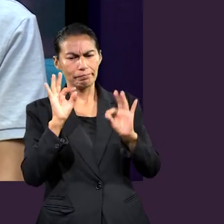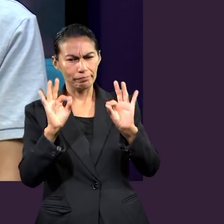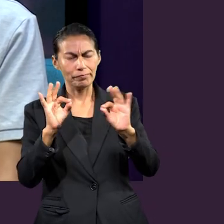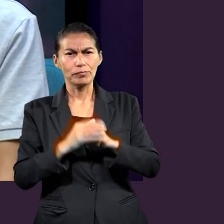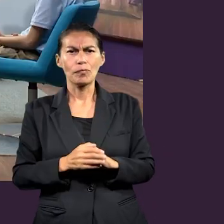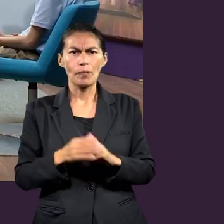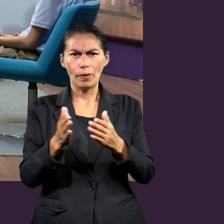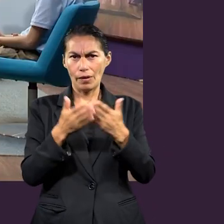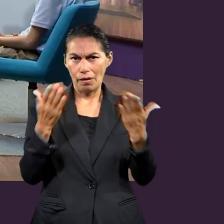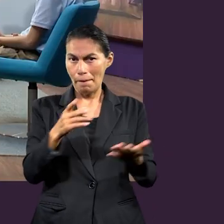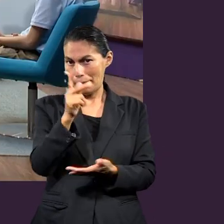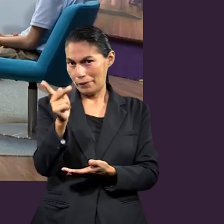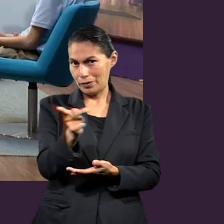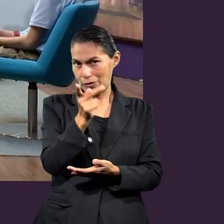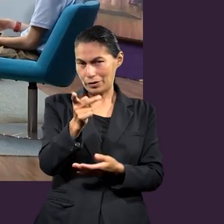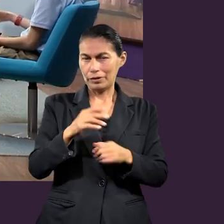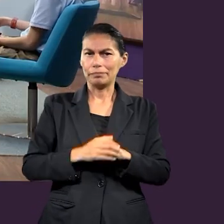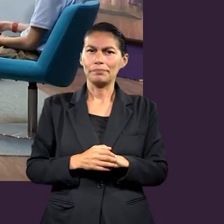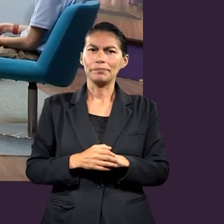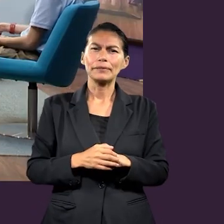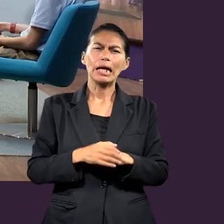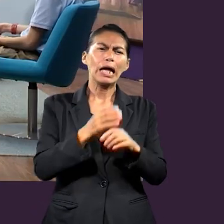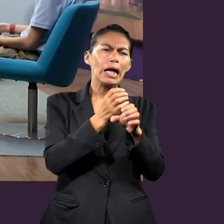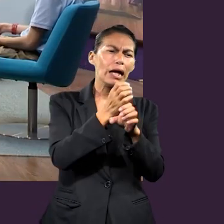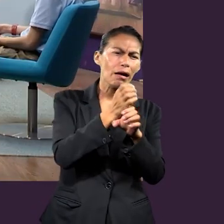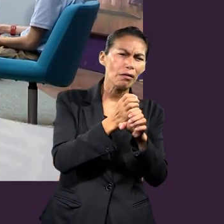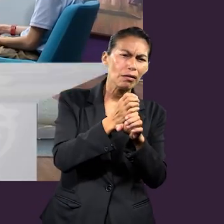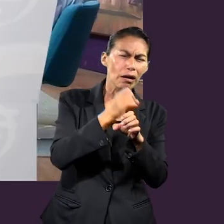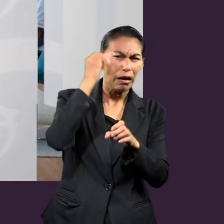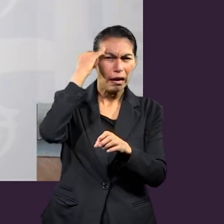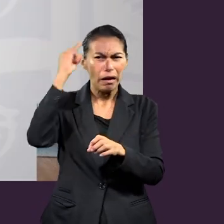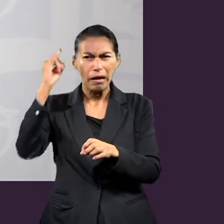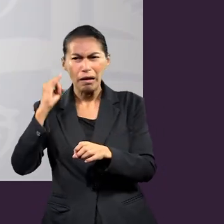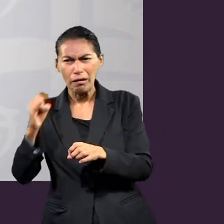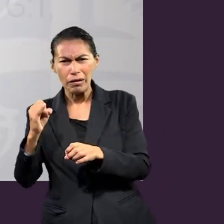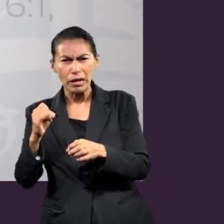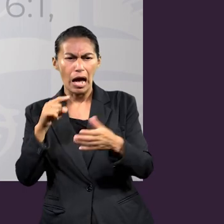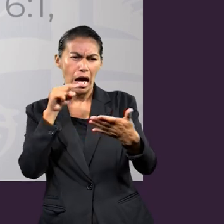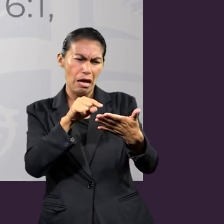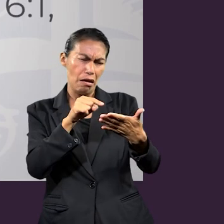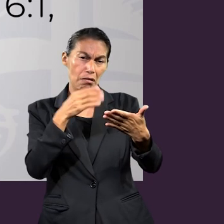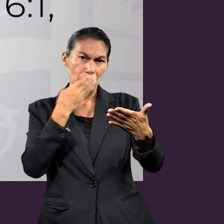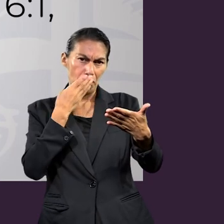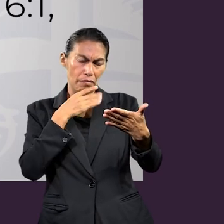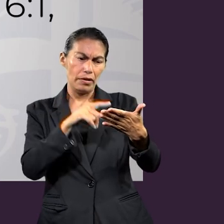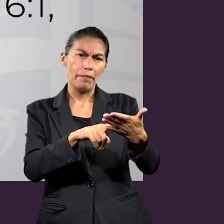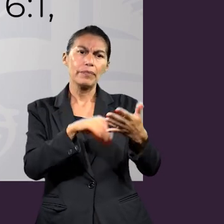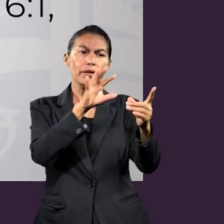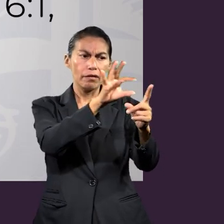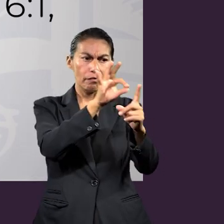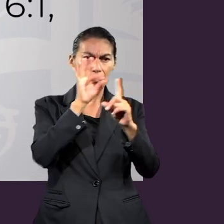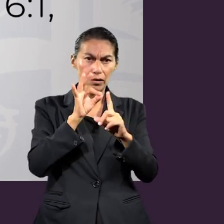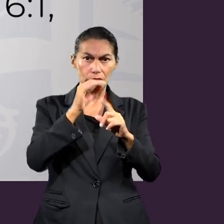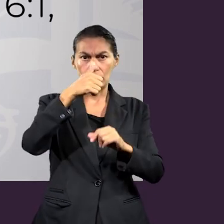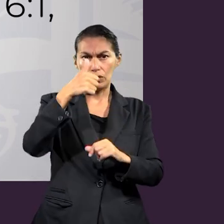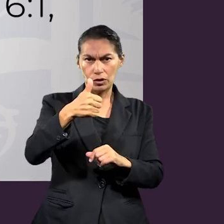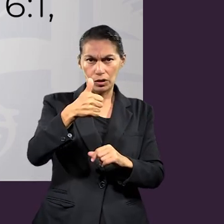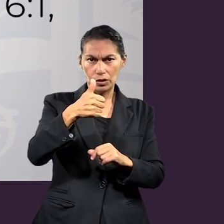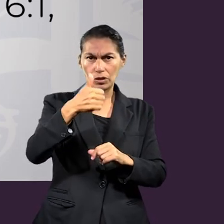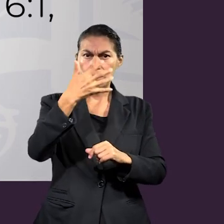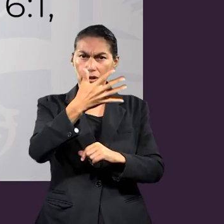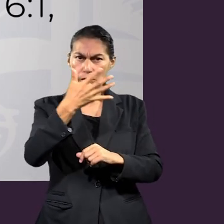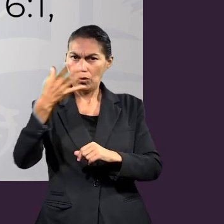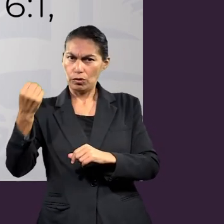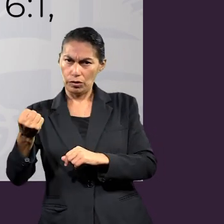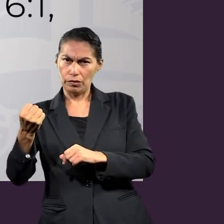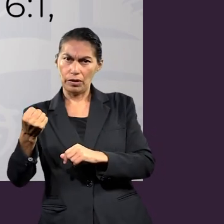posición de Dios. Muchas gracias, Alan. ¿Saben? Me gustaría hacerle una pregunta al experto. Lee los consejos a los esclavos y